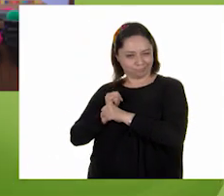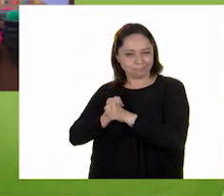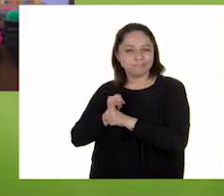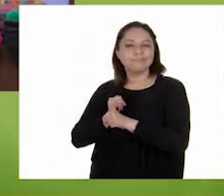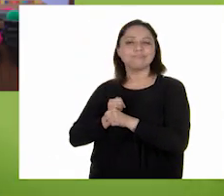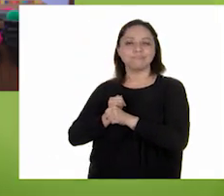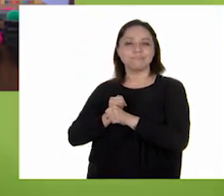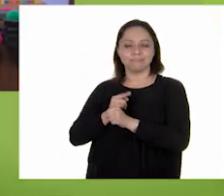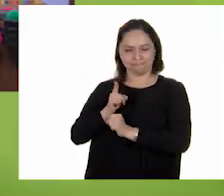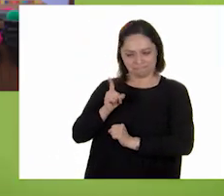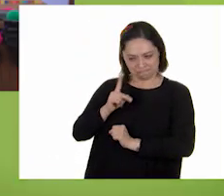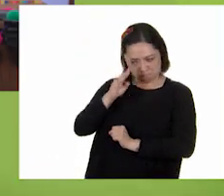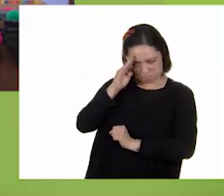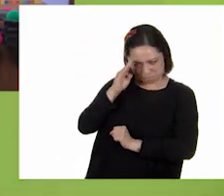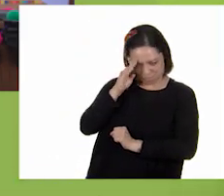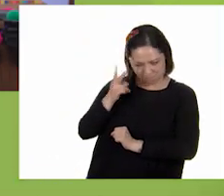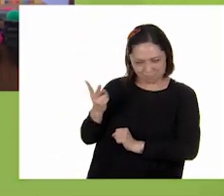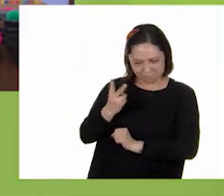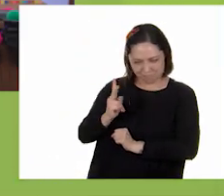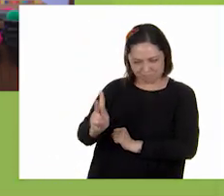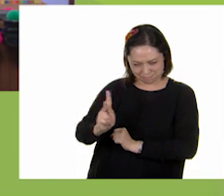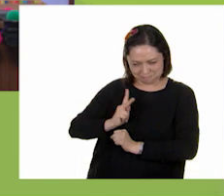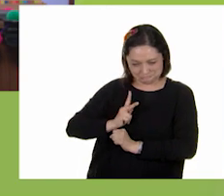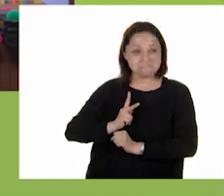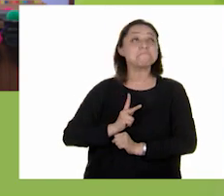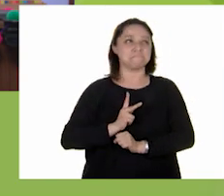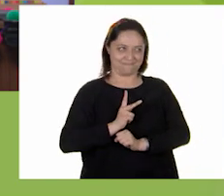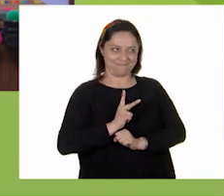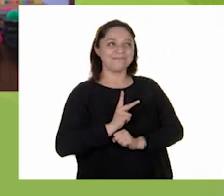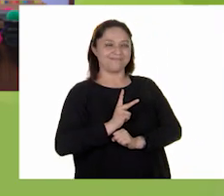¿Están pensando lo mismo que yo? ¡Sí!